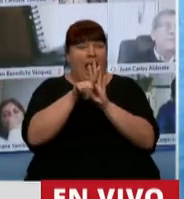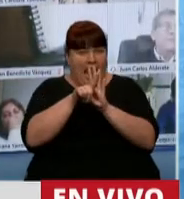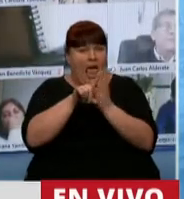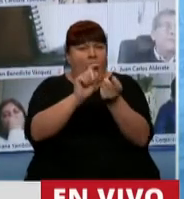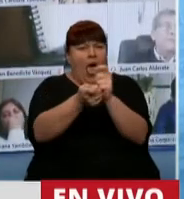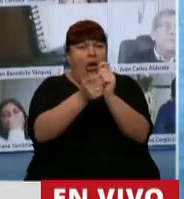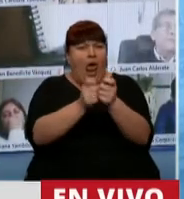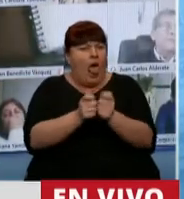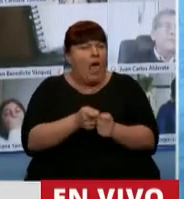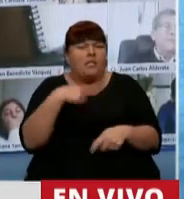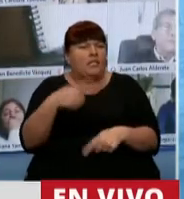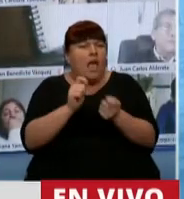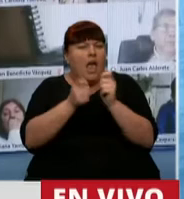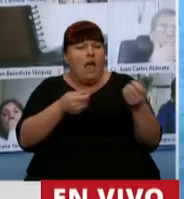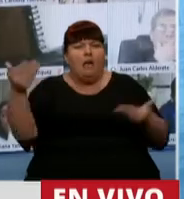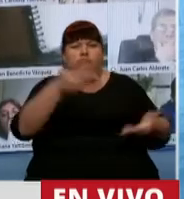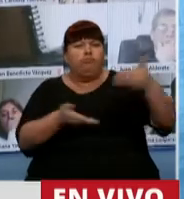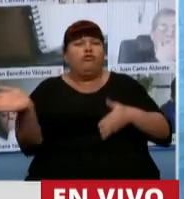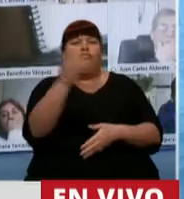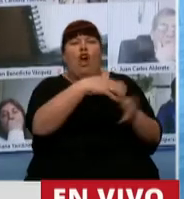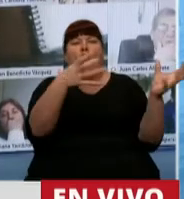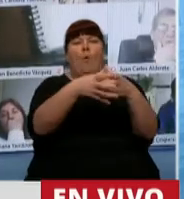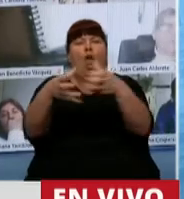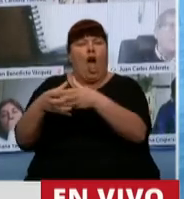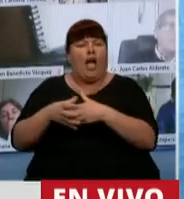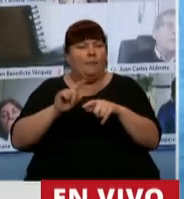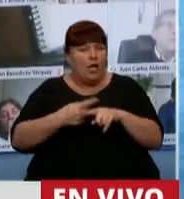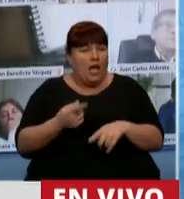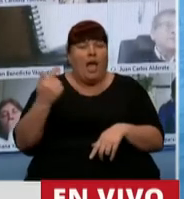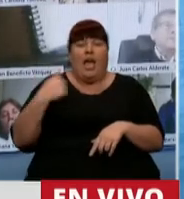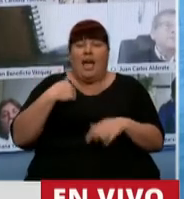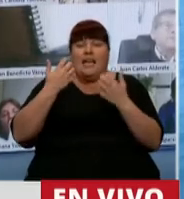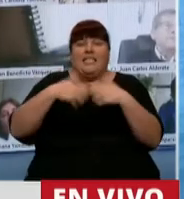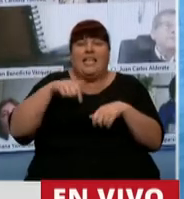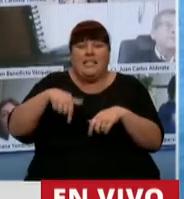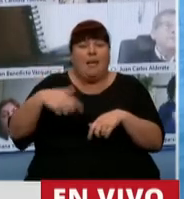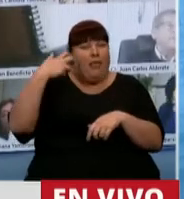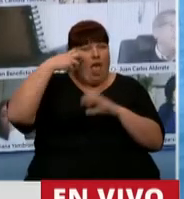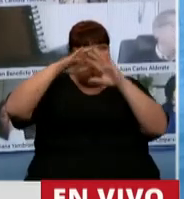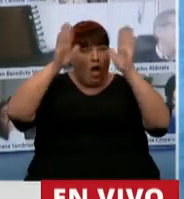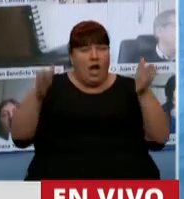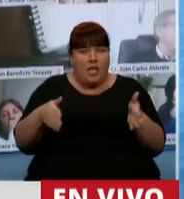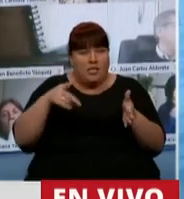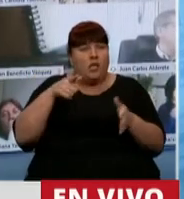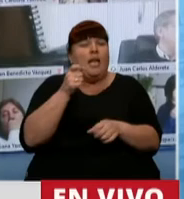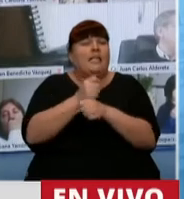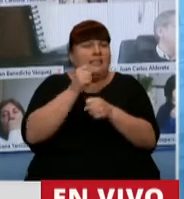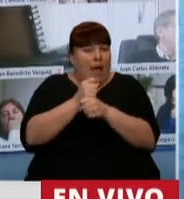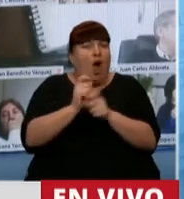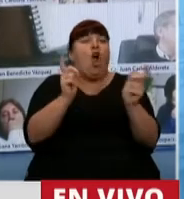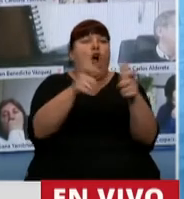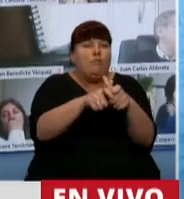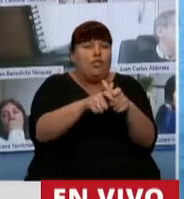sufren modificaciones permanentes con participación de todos los bloques y que en realidad nuestro sistema parlamentario tiene el trabajo en